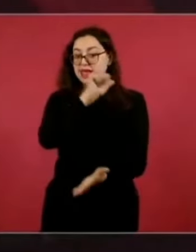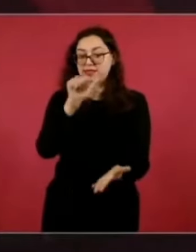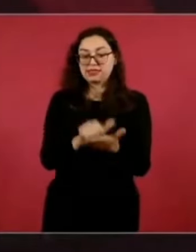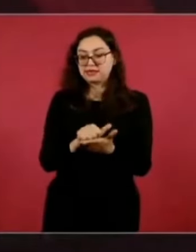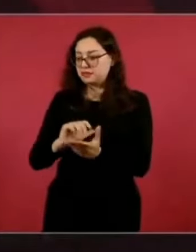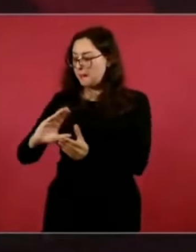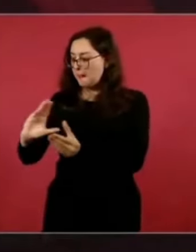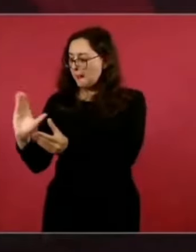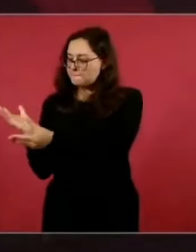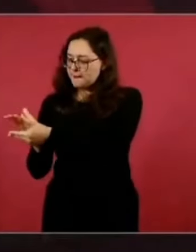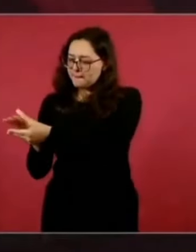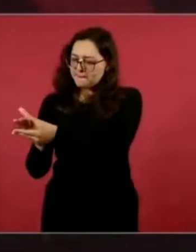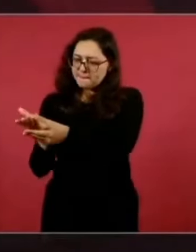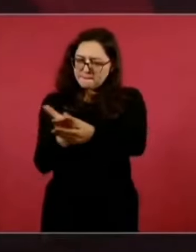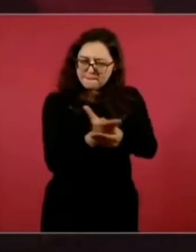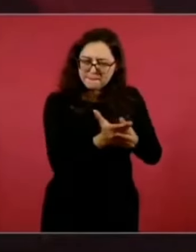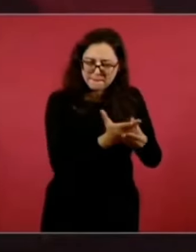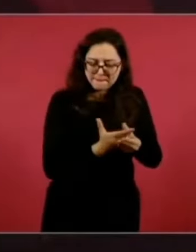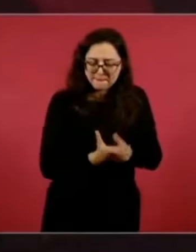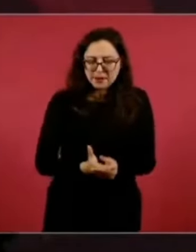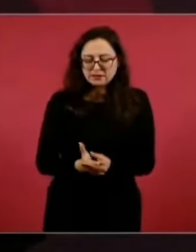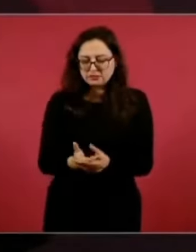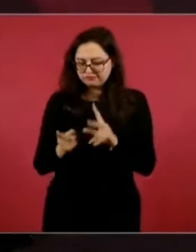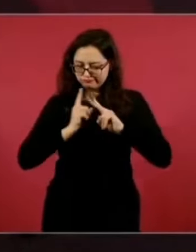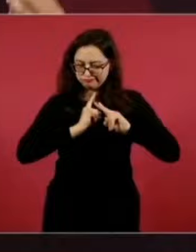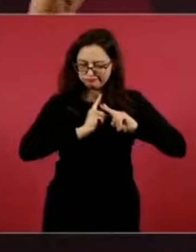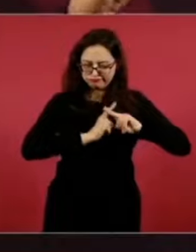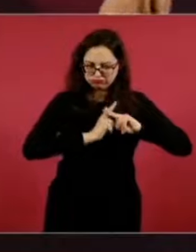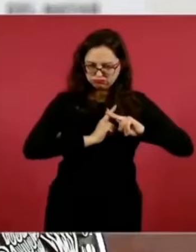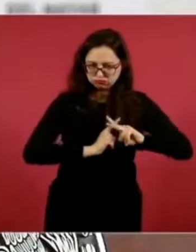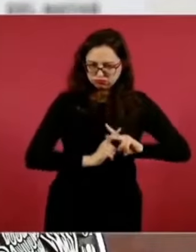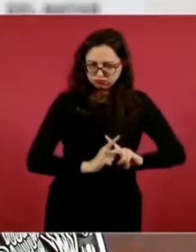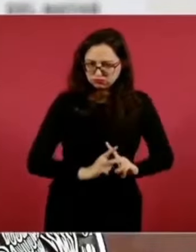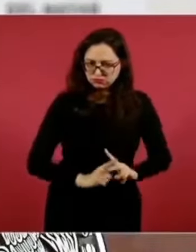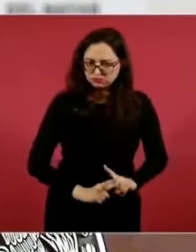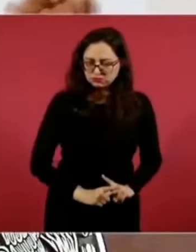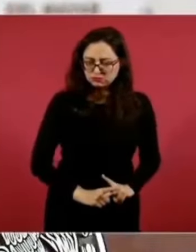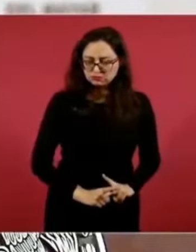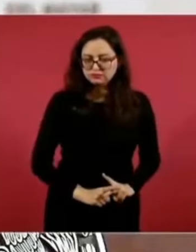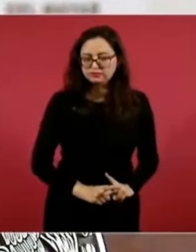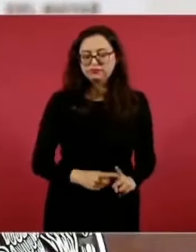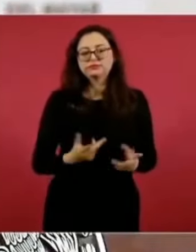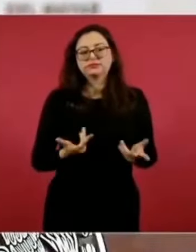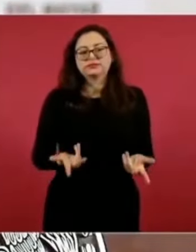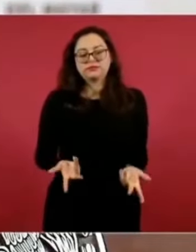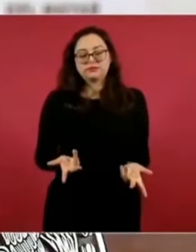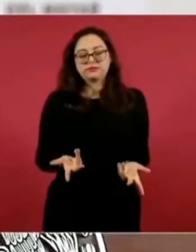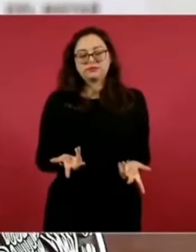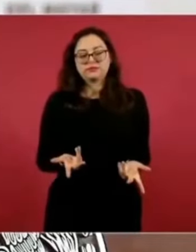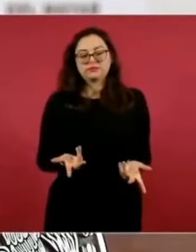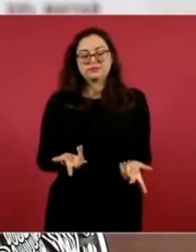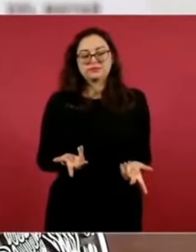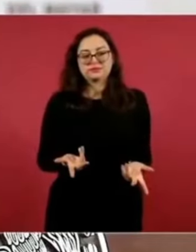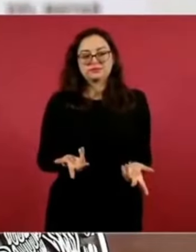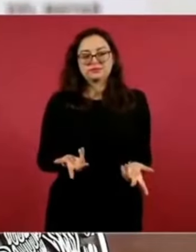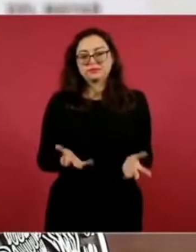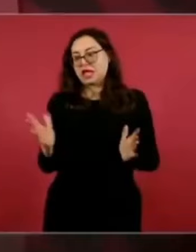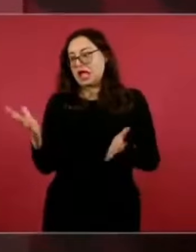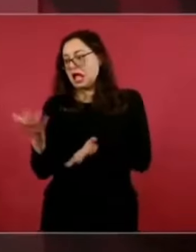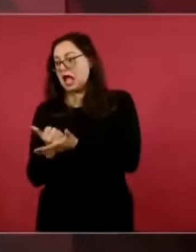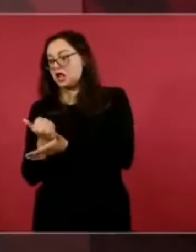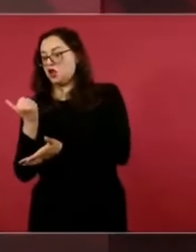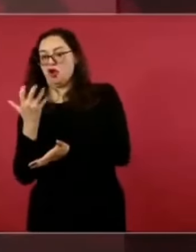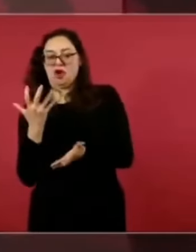porque no puede ser que se diga ganó uno,